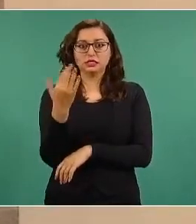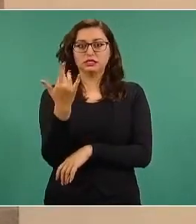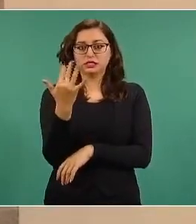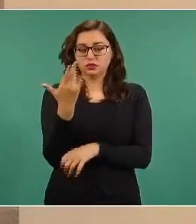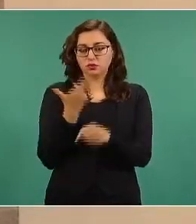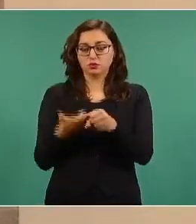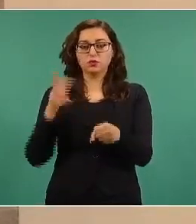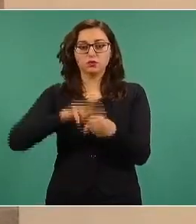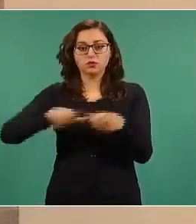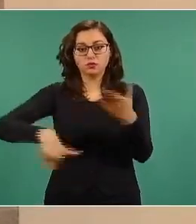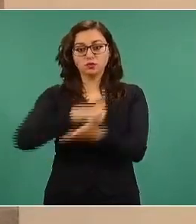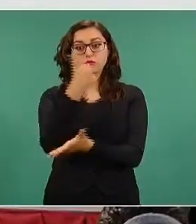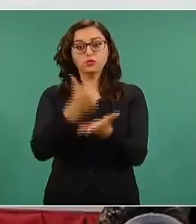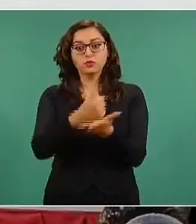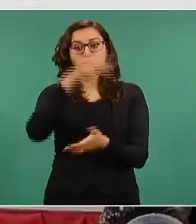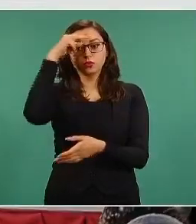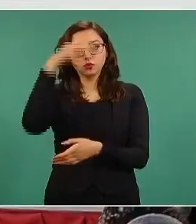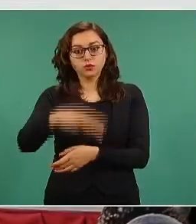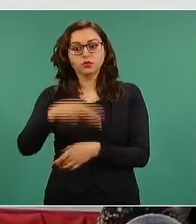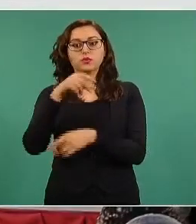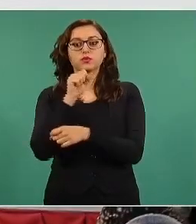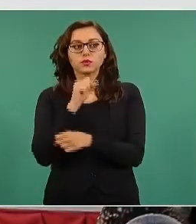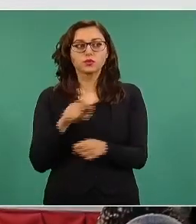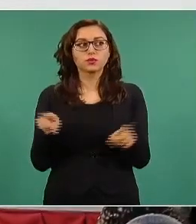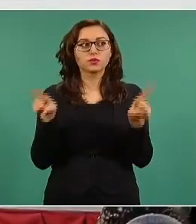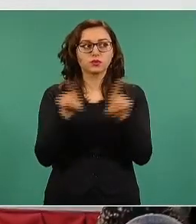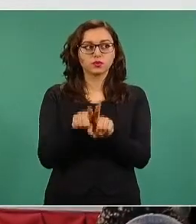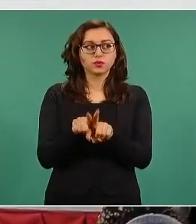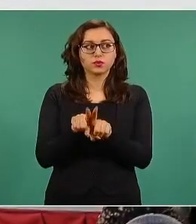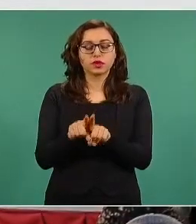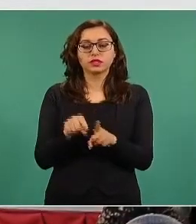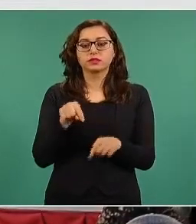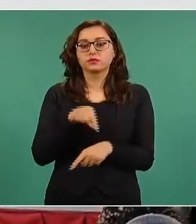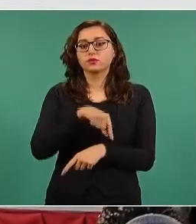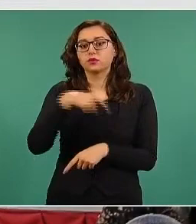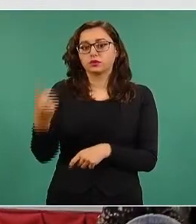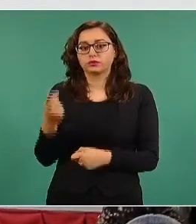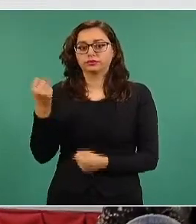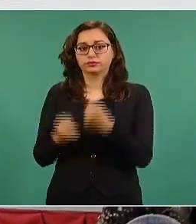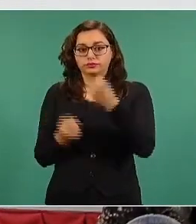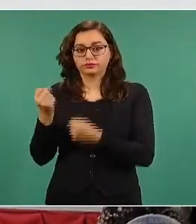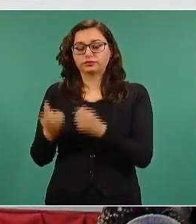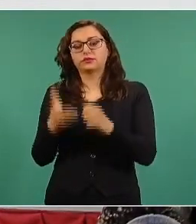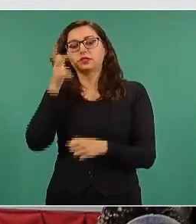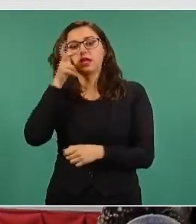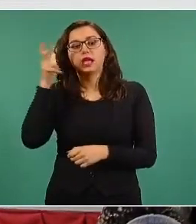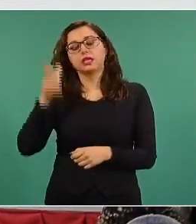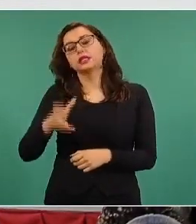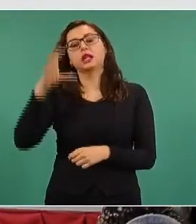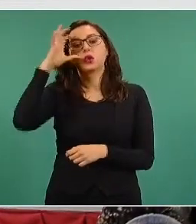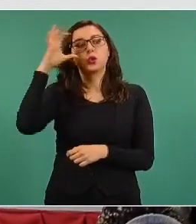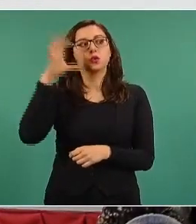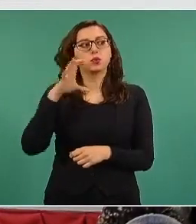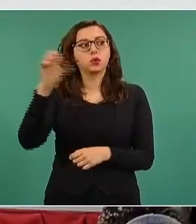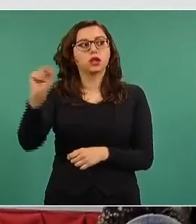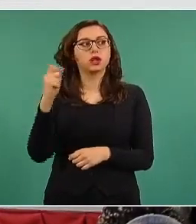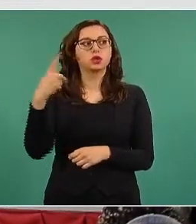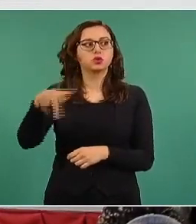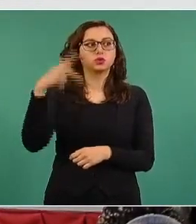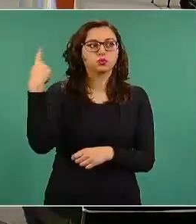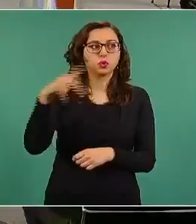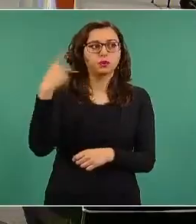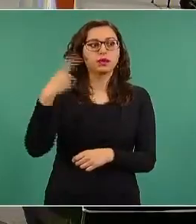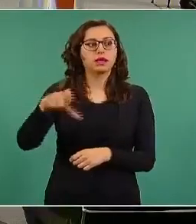Ciudad de México. Y también las rutas terrestres que van a Hidalgo, Morelos, Puebla, Querétaro y